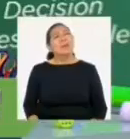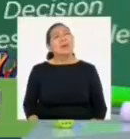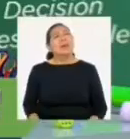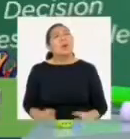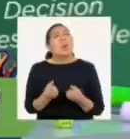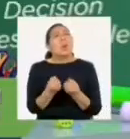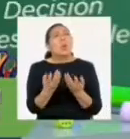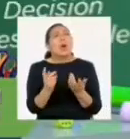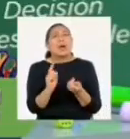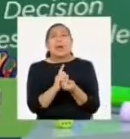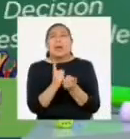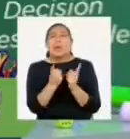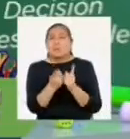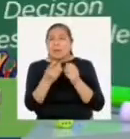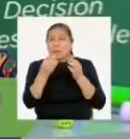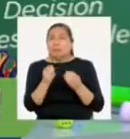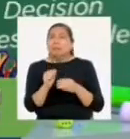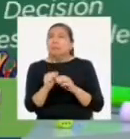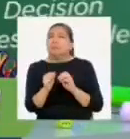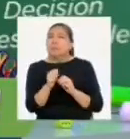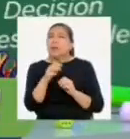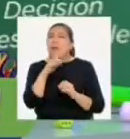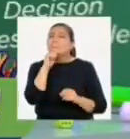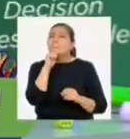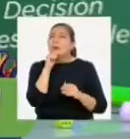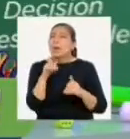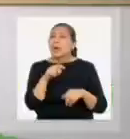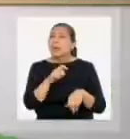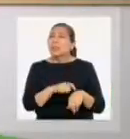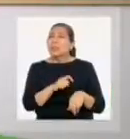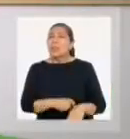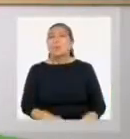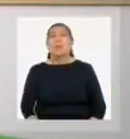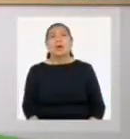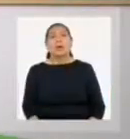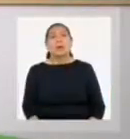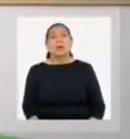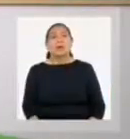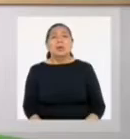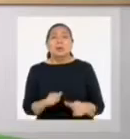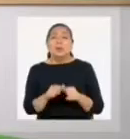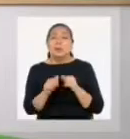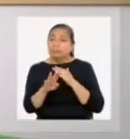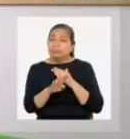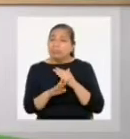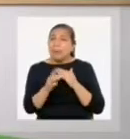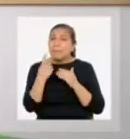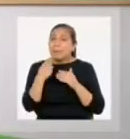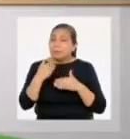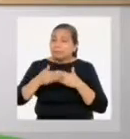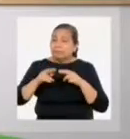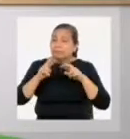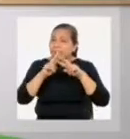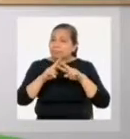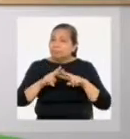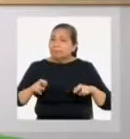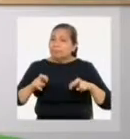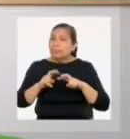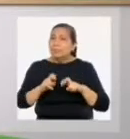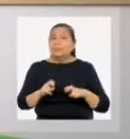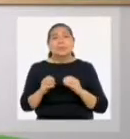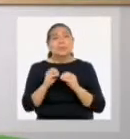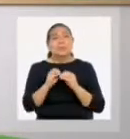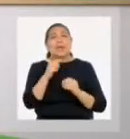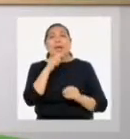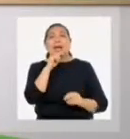pero, ¿qué tanto ha cambiado realmente el trato hacia las mujeres en el tiempo? Leamos la siguiente fuente para seguir analizando